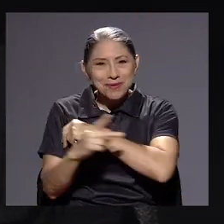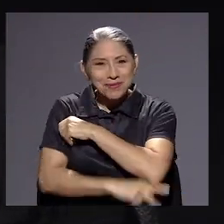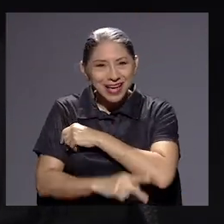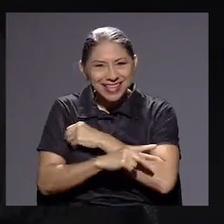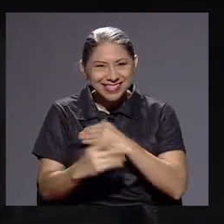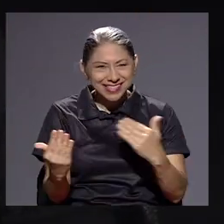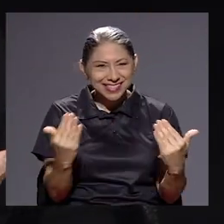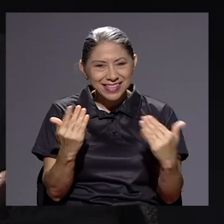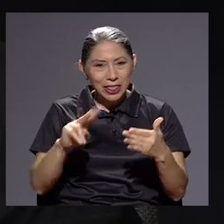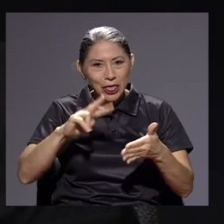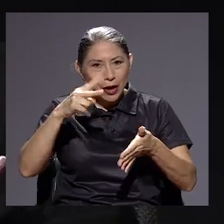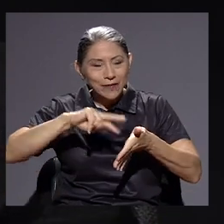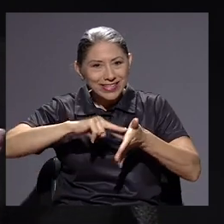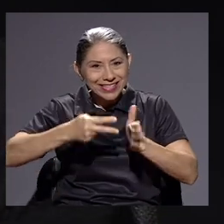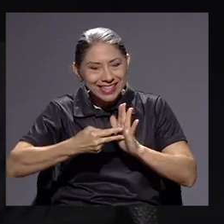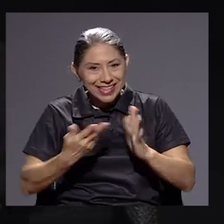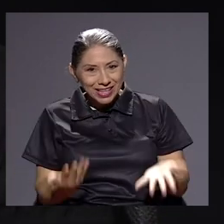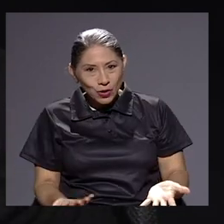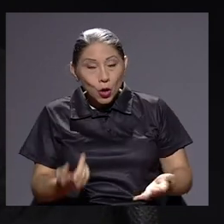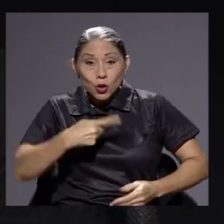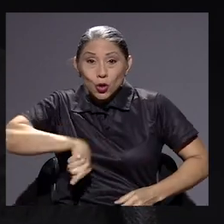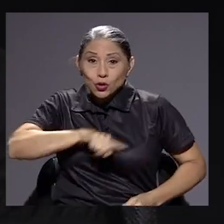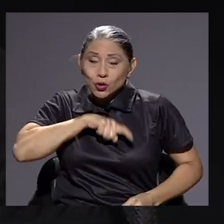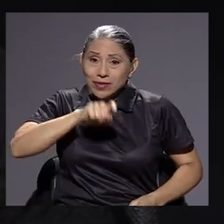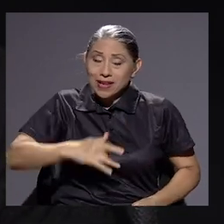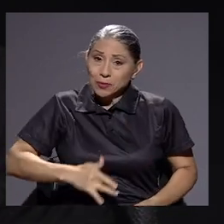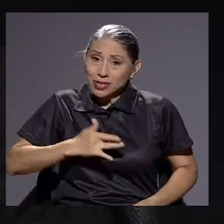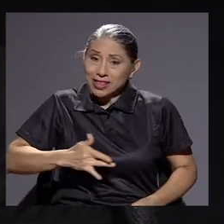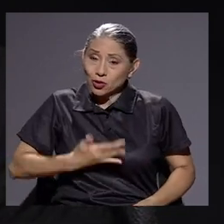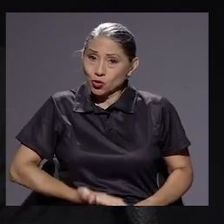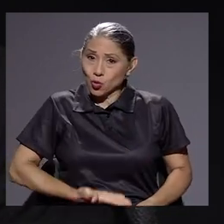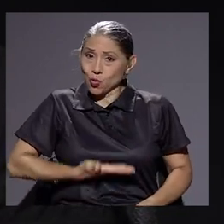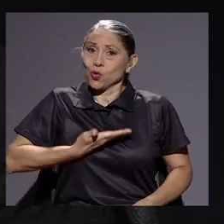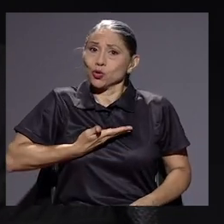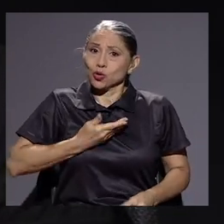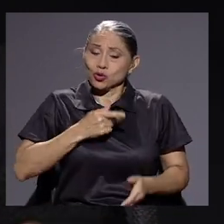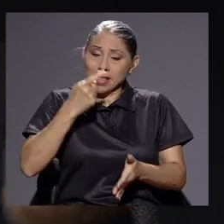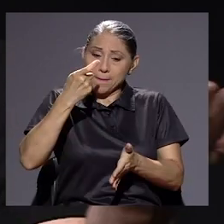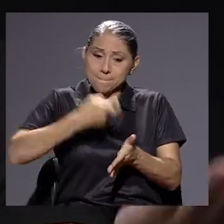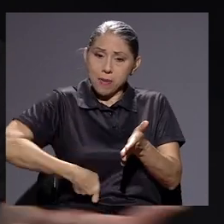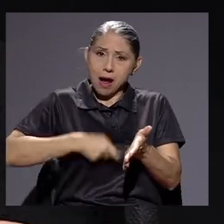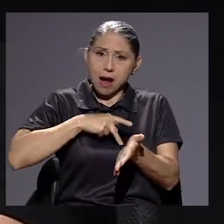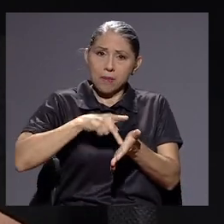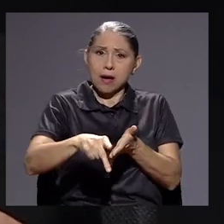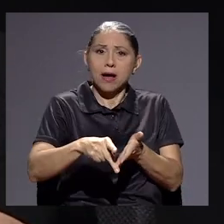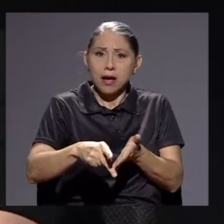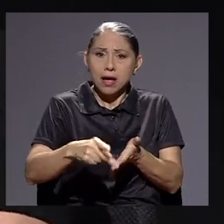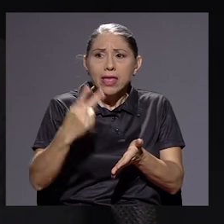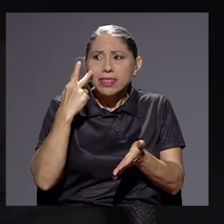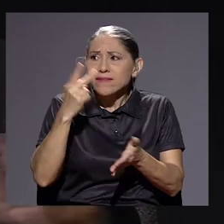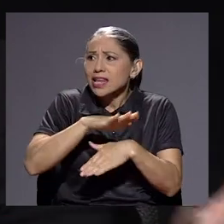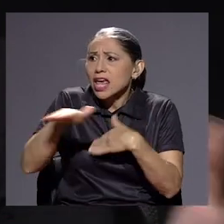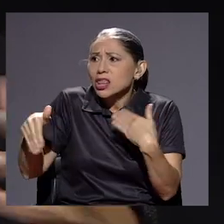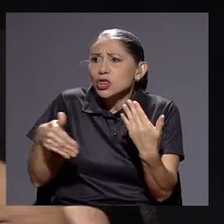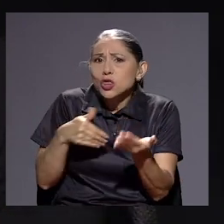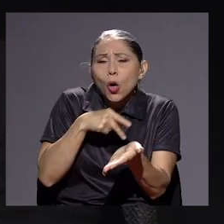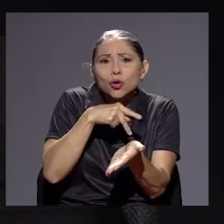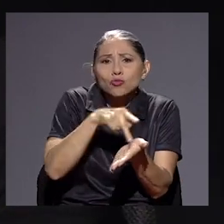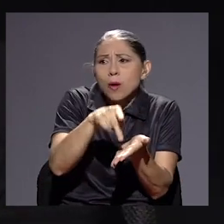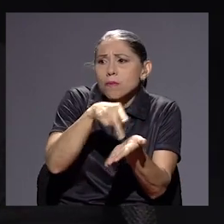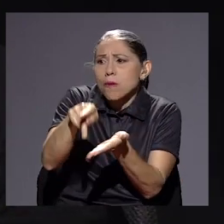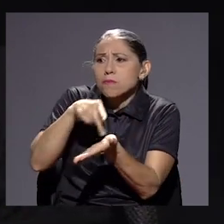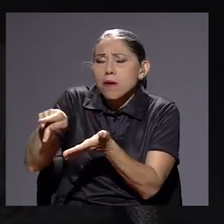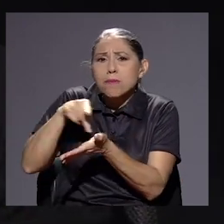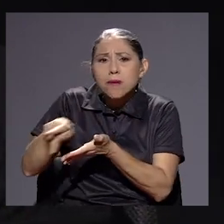debería ser, o sea, nosotros deberíamos sentirnos orgullosos de poder aportar, de ver que todos aportamos, y de ver cómo eso